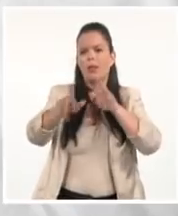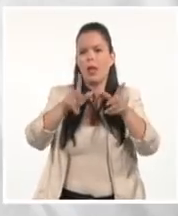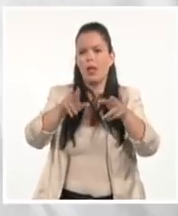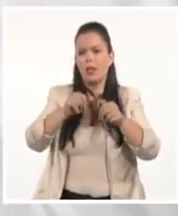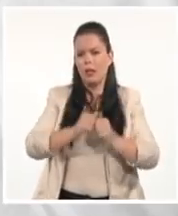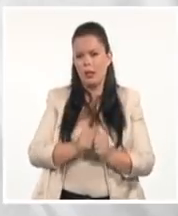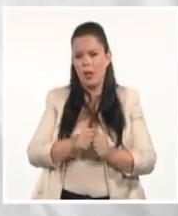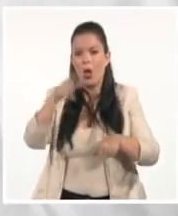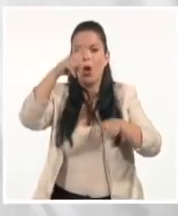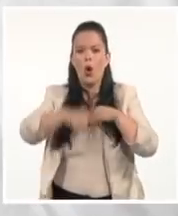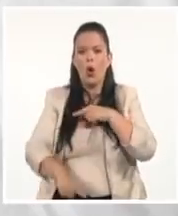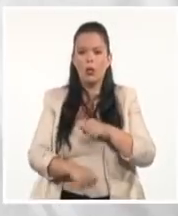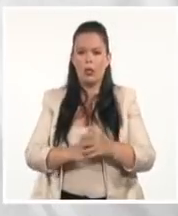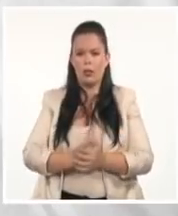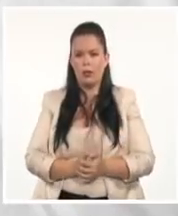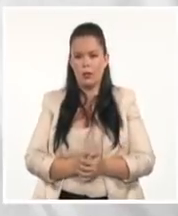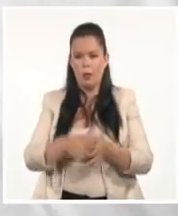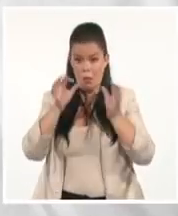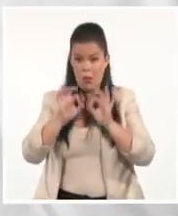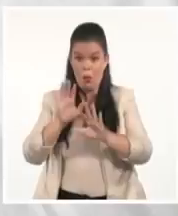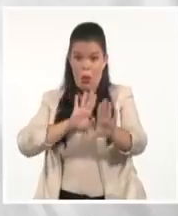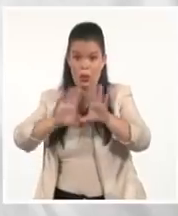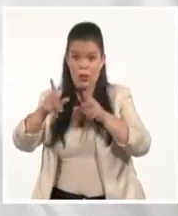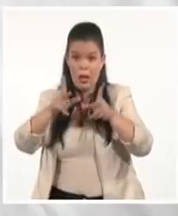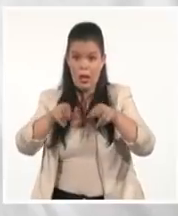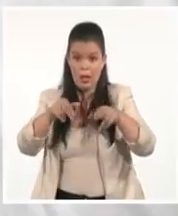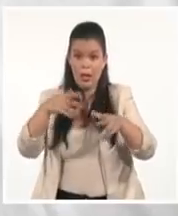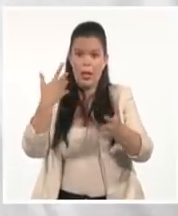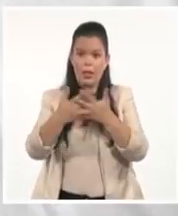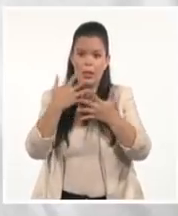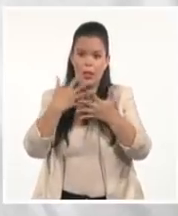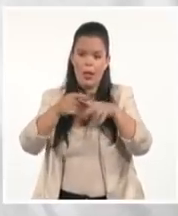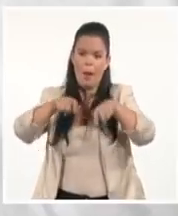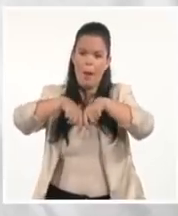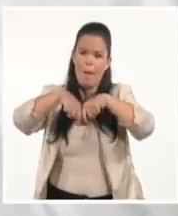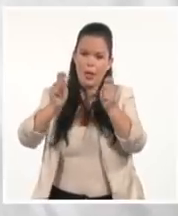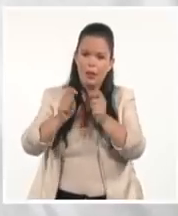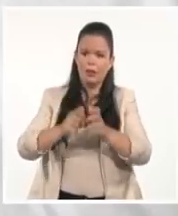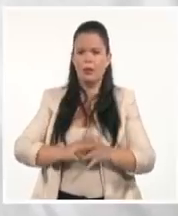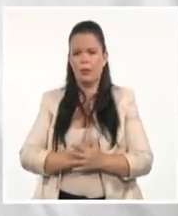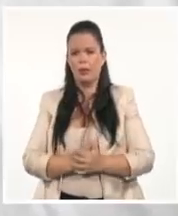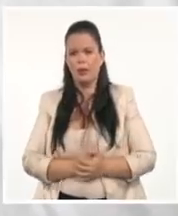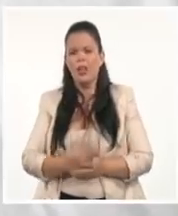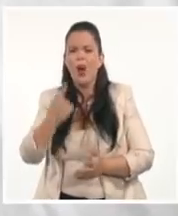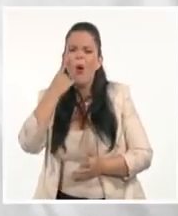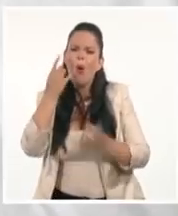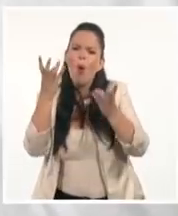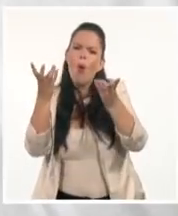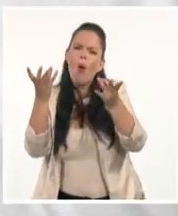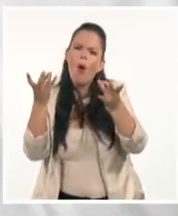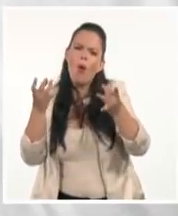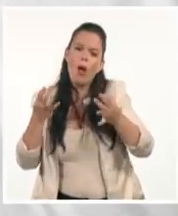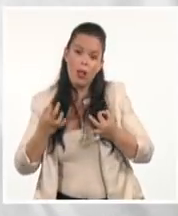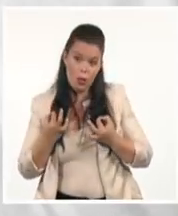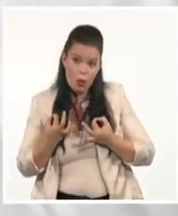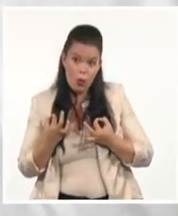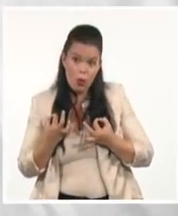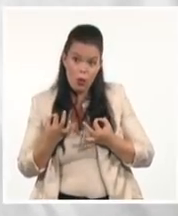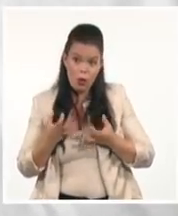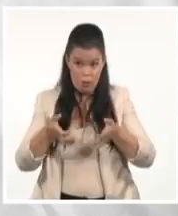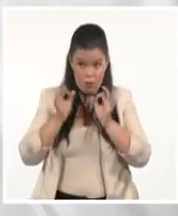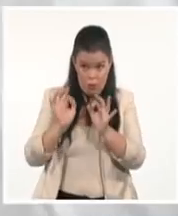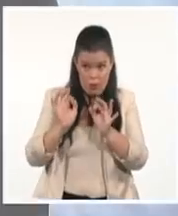Tienda Refrescaten, Cárdenas también, rotura de cristales. Observen ustedes cuántos hechos solamente en estas tiendas.